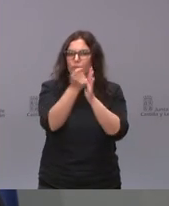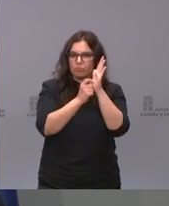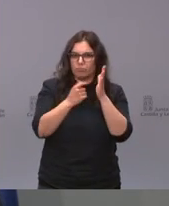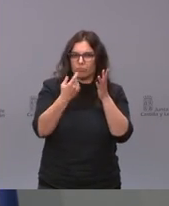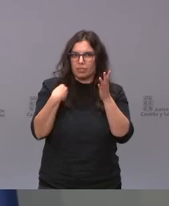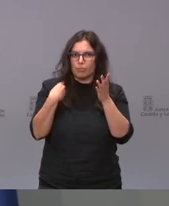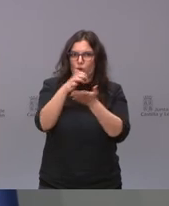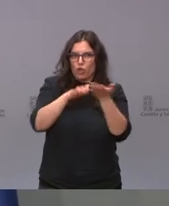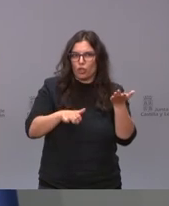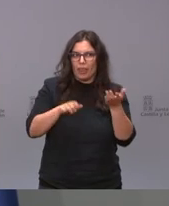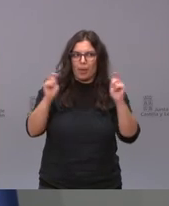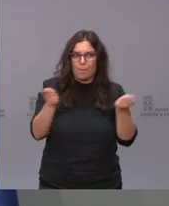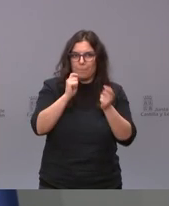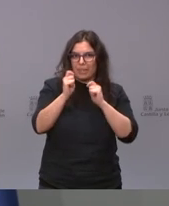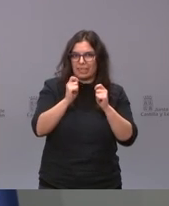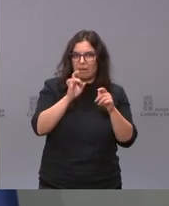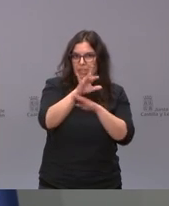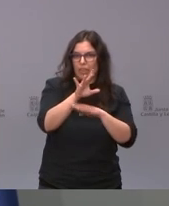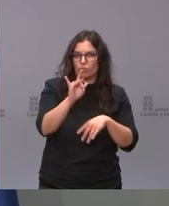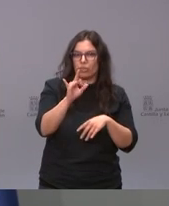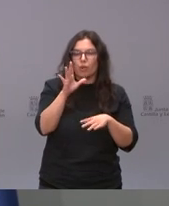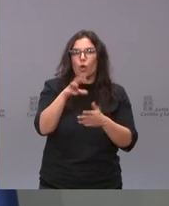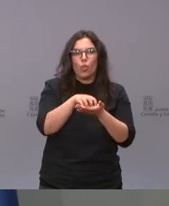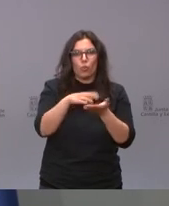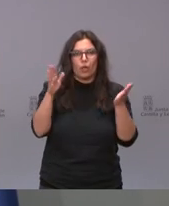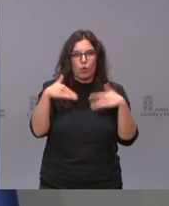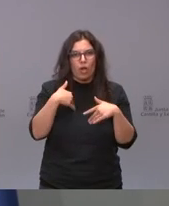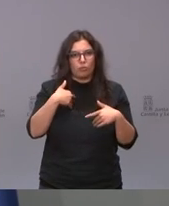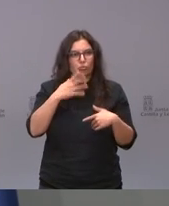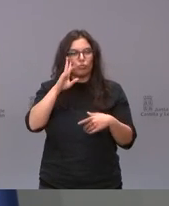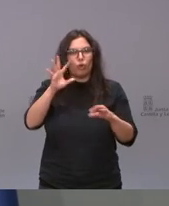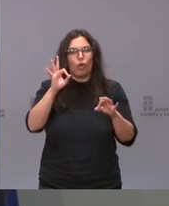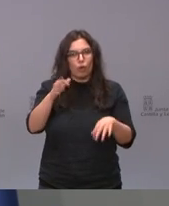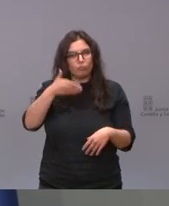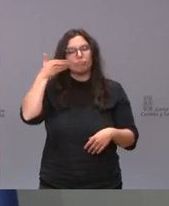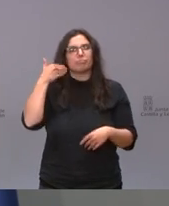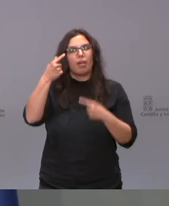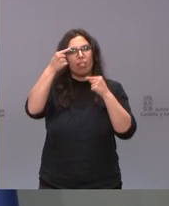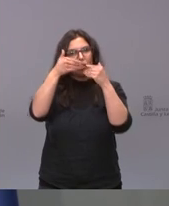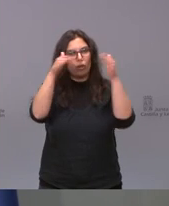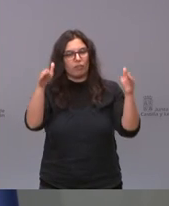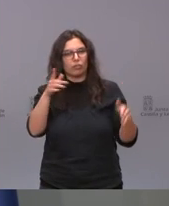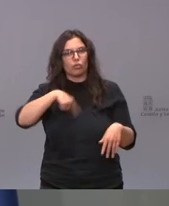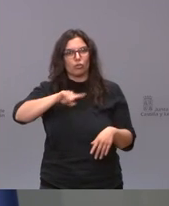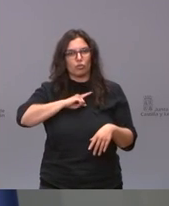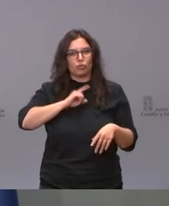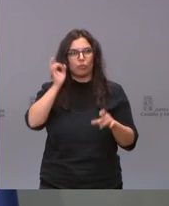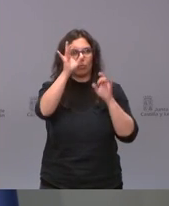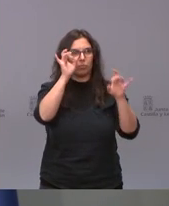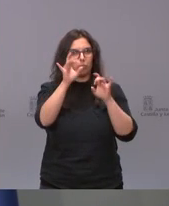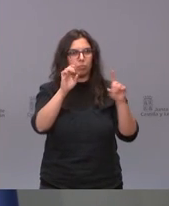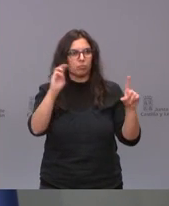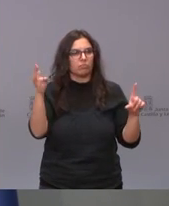propia nota pero indudablemente que presumimos de datos abiertos porque gracias a que nosotros tenemos esos datos abiertos usted nos puede hacer esa pregunta